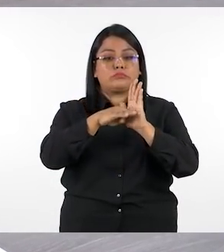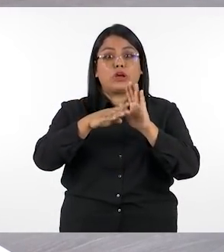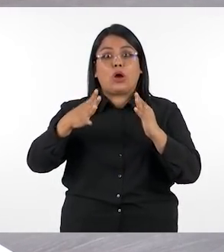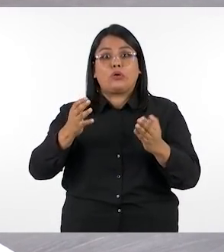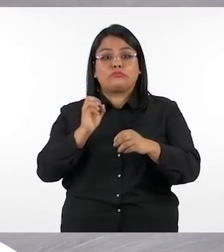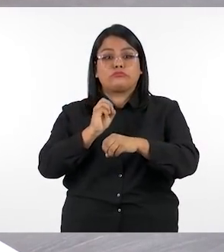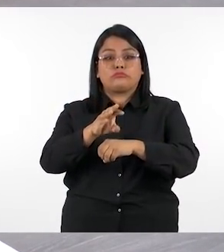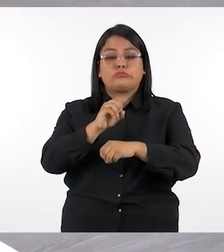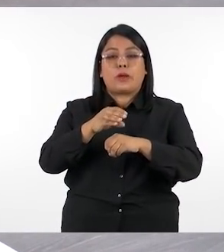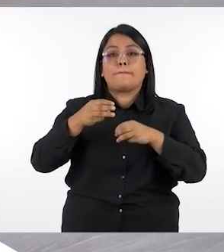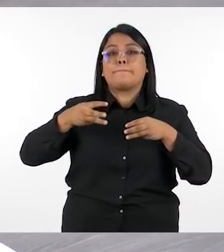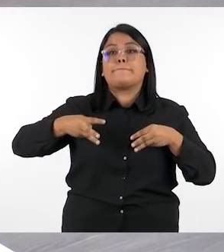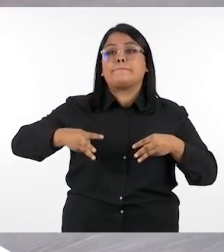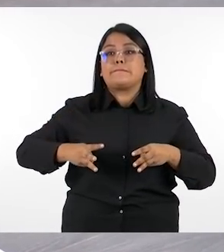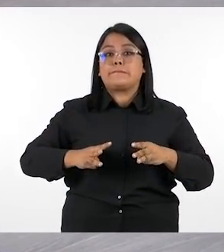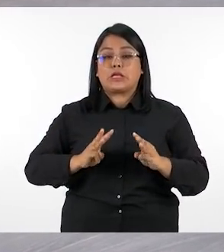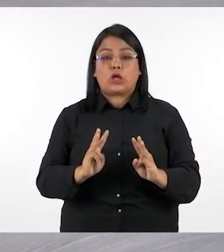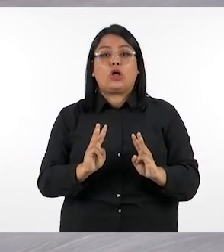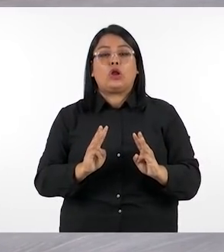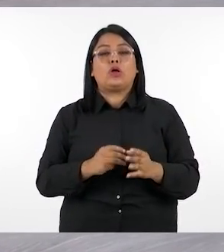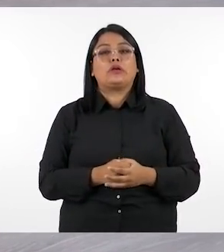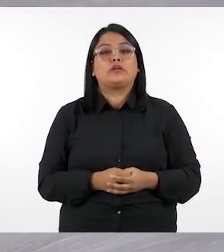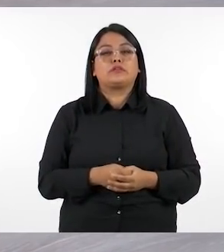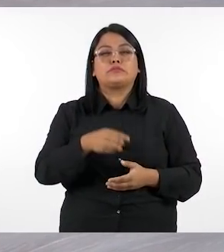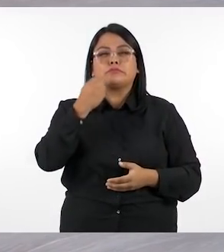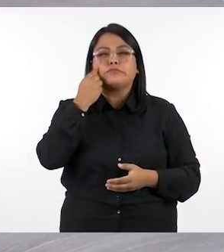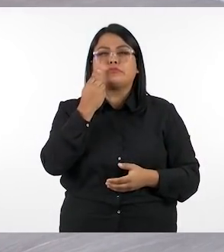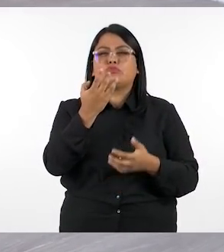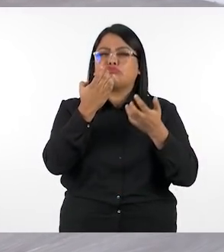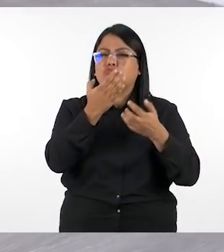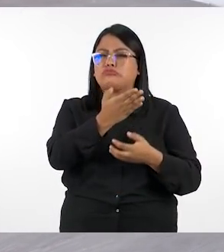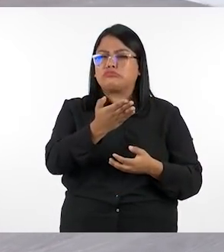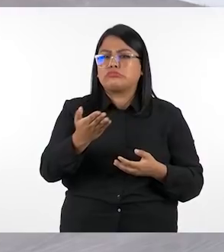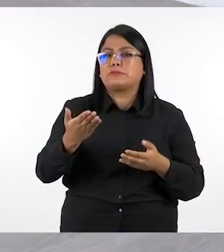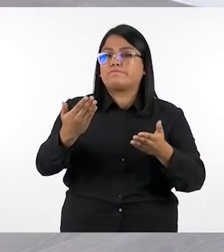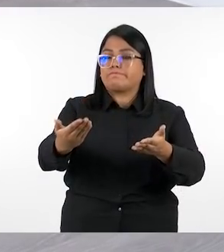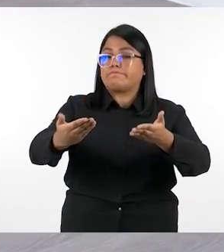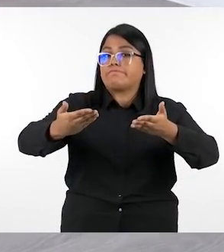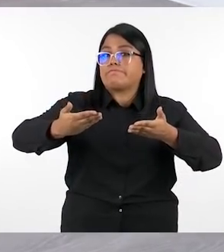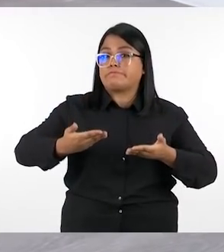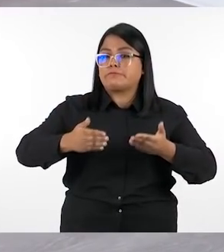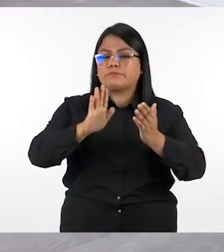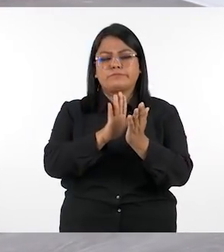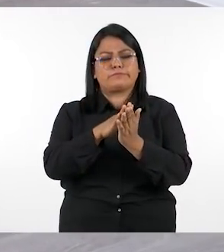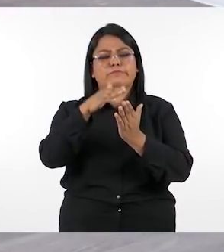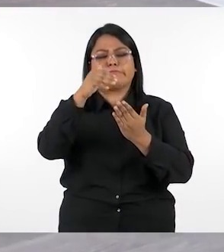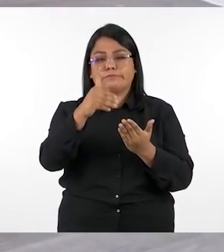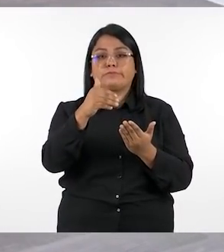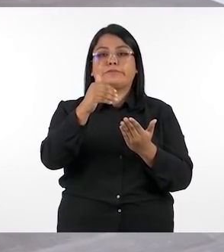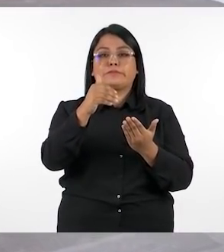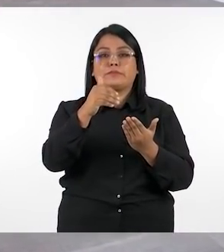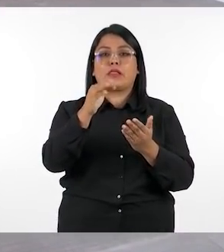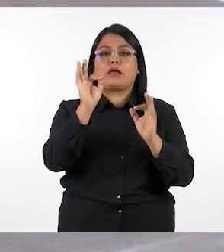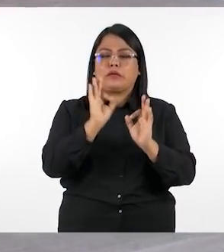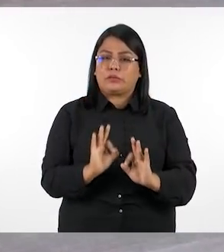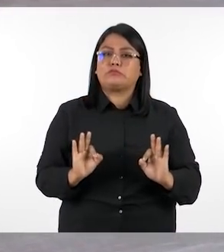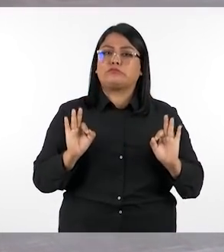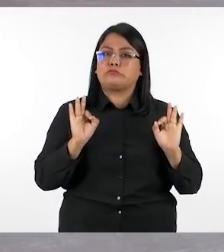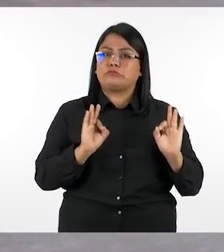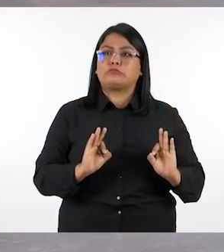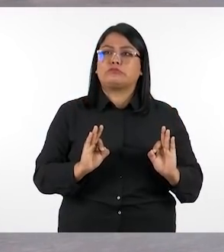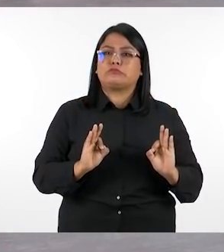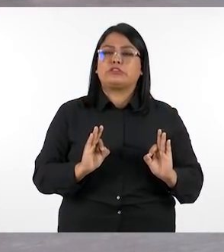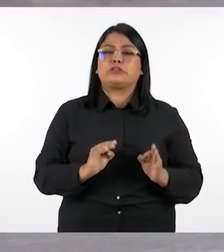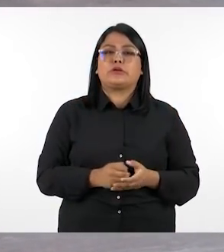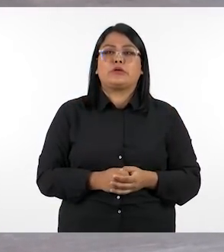o sugerencia metodológica podemos encontrar bastantes cosas que nos van a ayudar a planificar de mejor manera